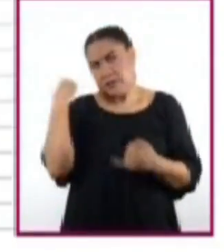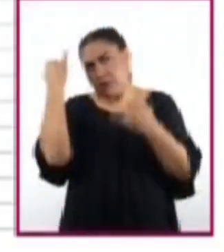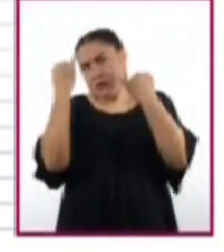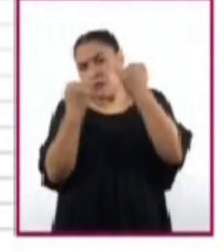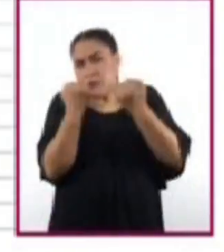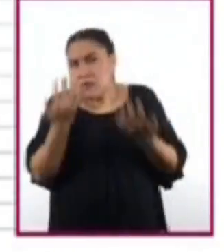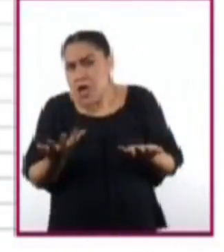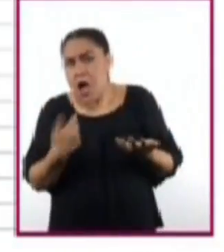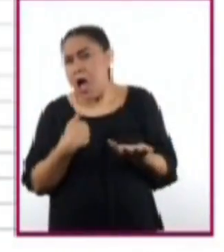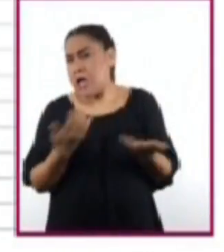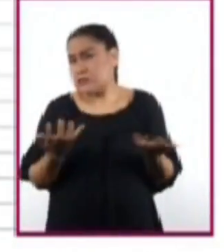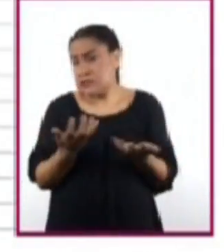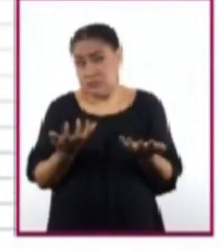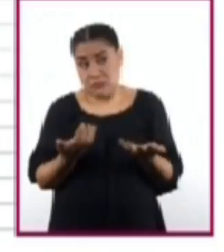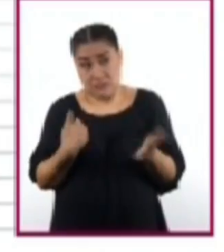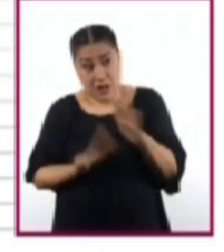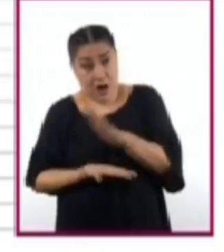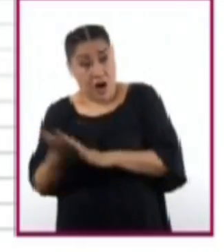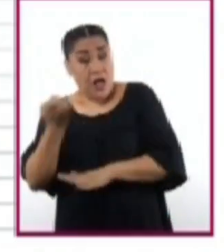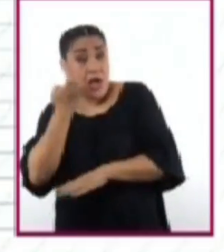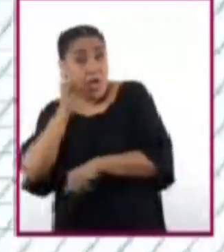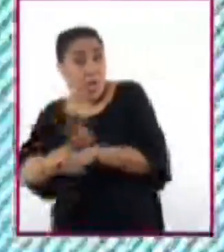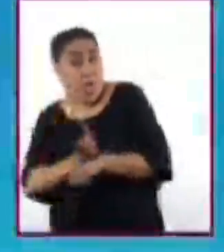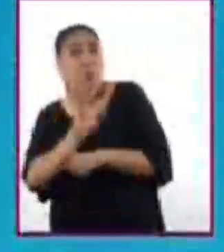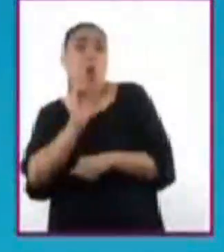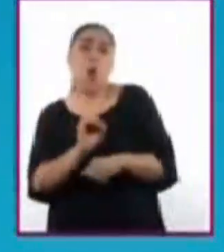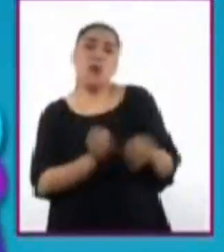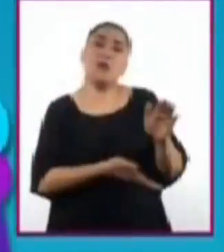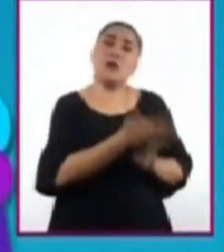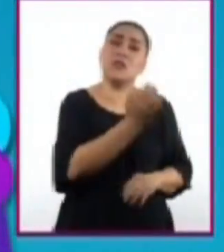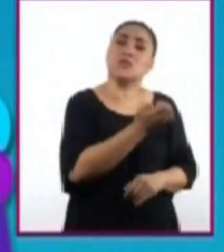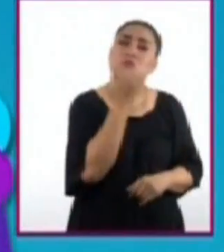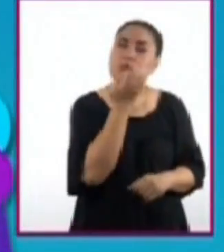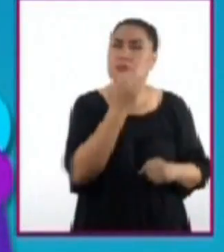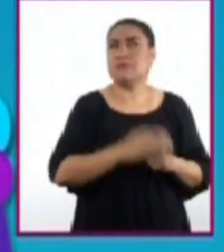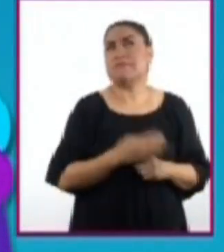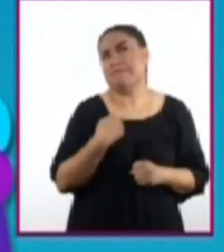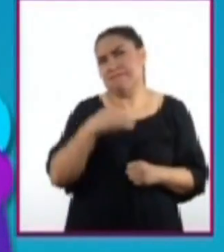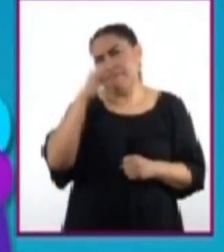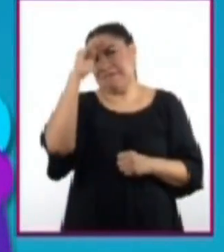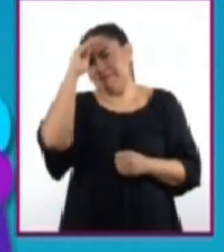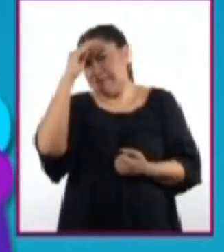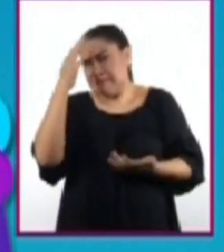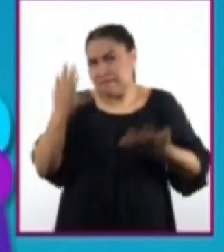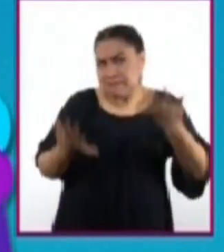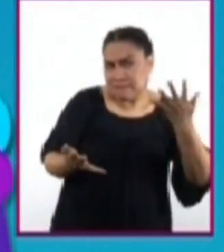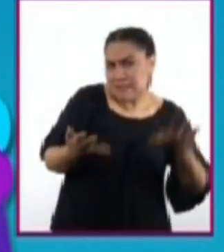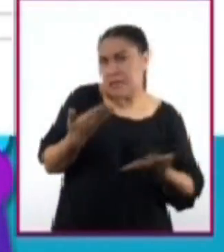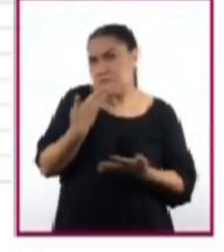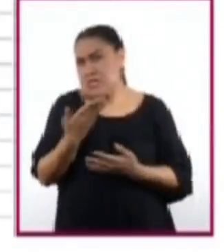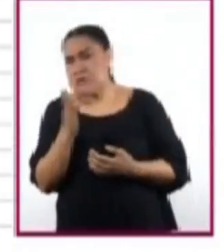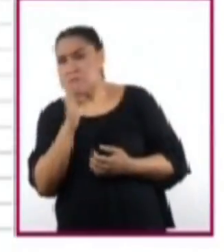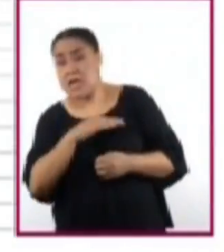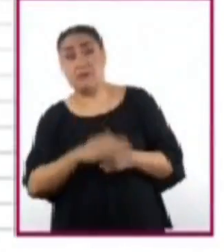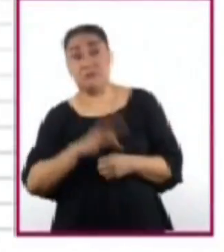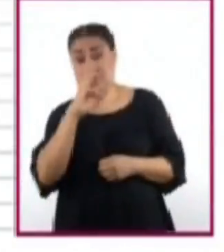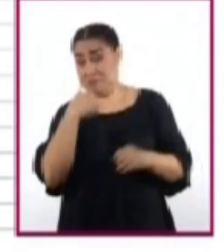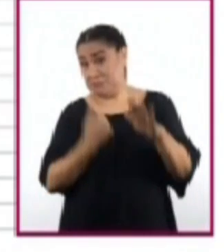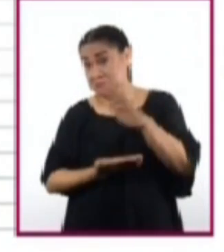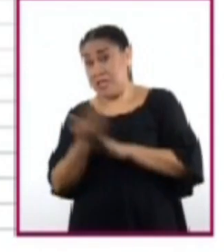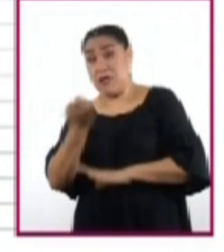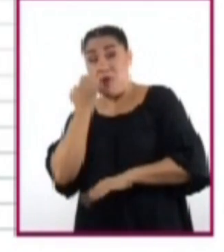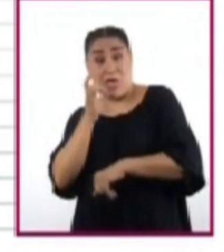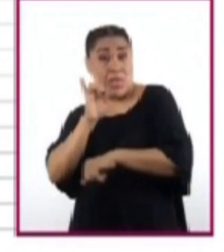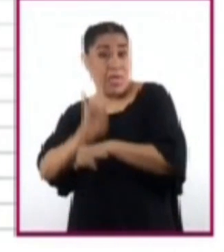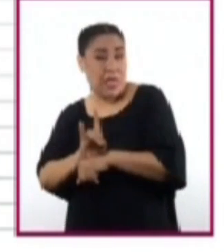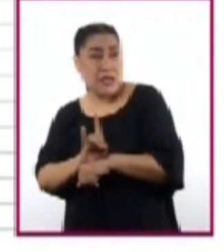debo hacer? ¿La pinta o la escuela? Analizar pros y contras de las opciones. Si me voy de pinta y no